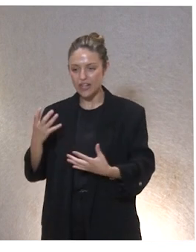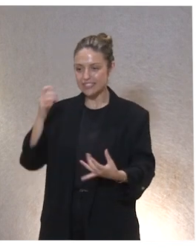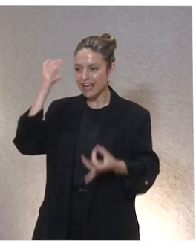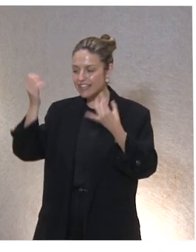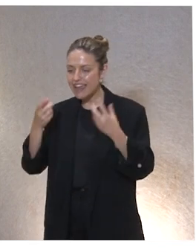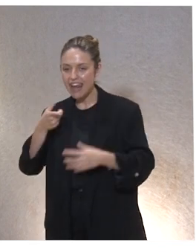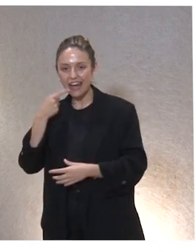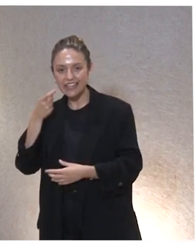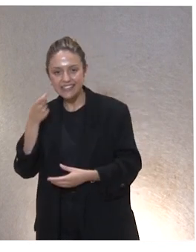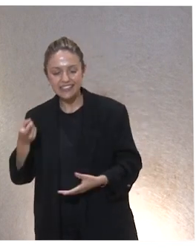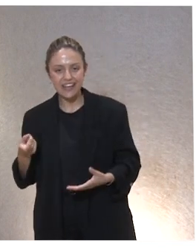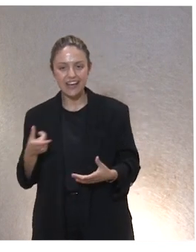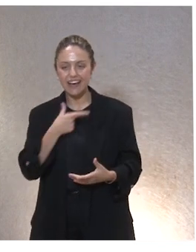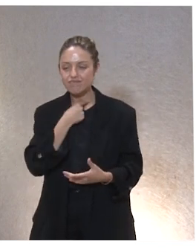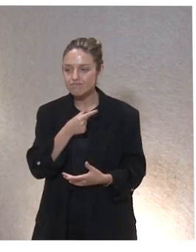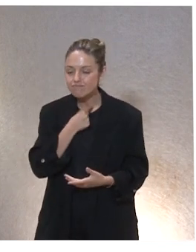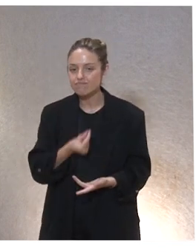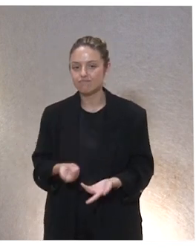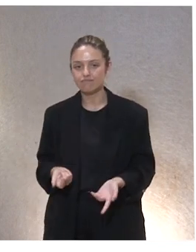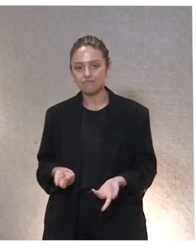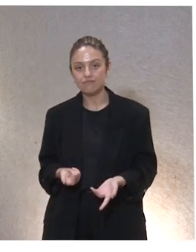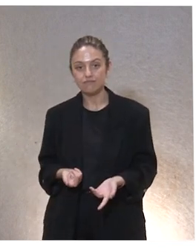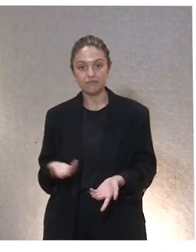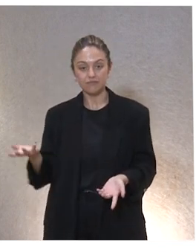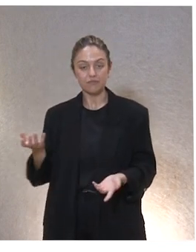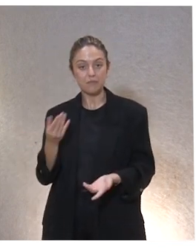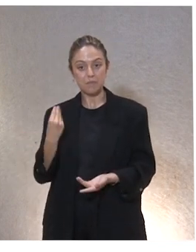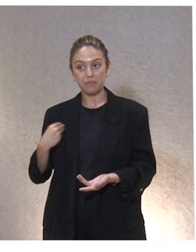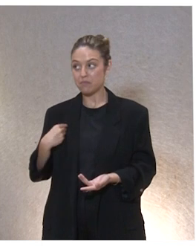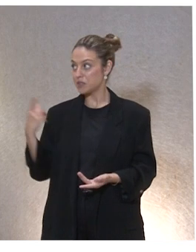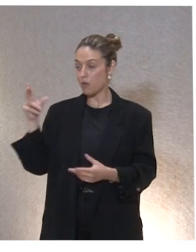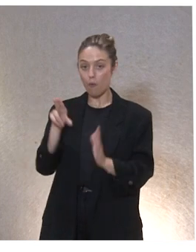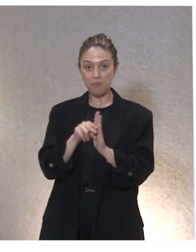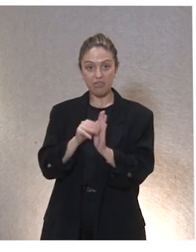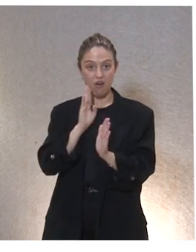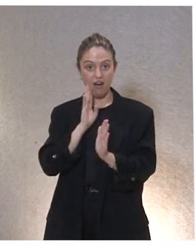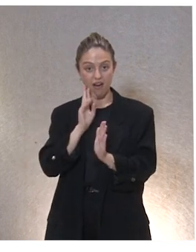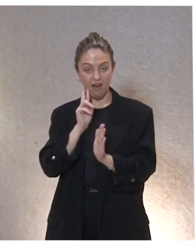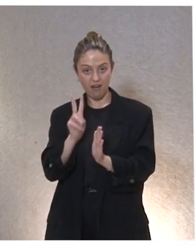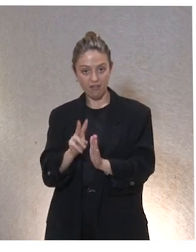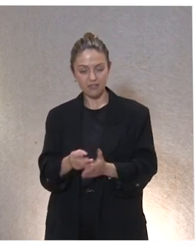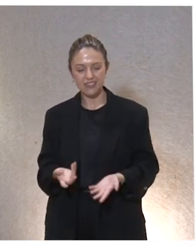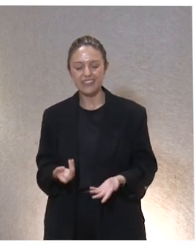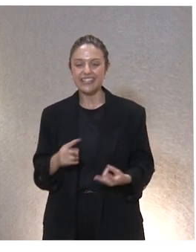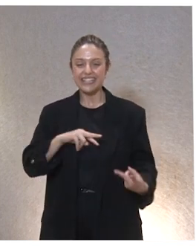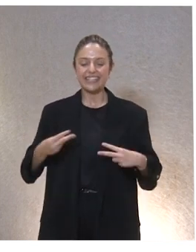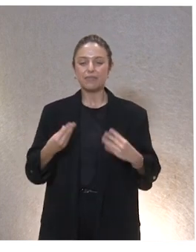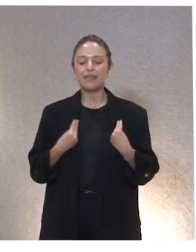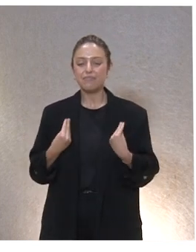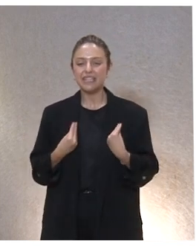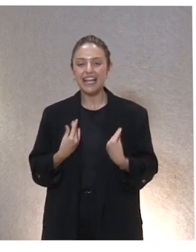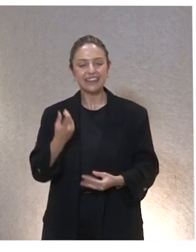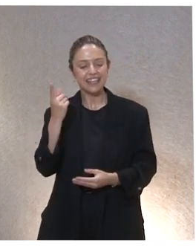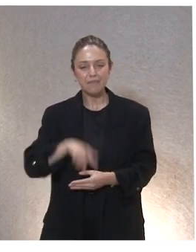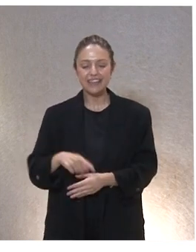risas como la mujer del vídeo de San Rafael y luego el intérprete vital también tiene que tener